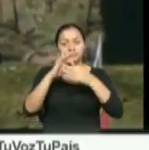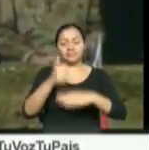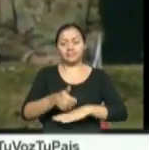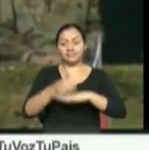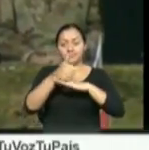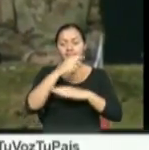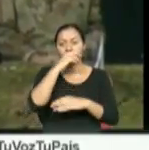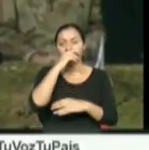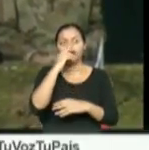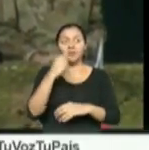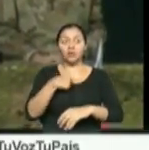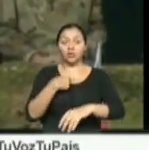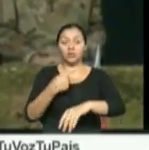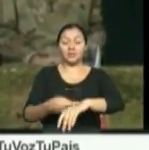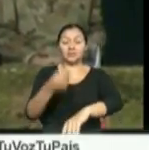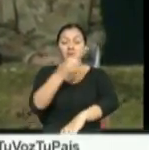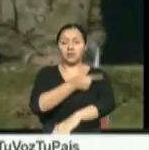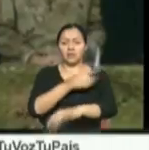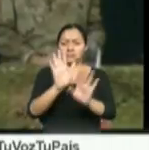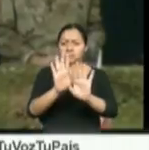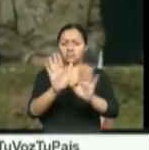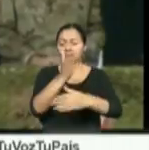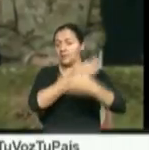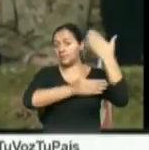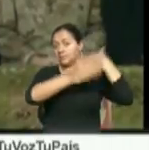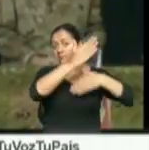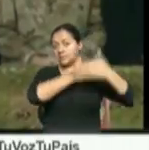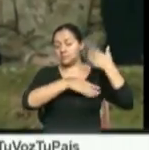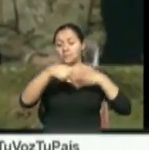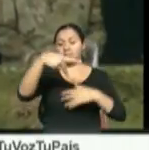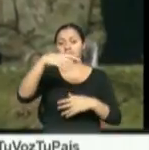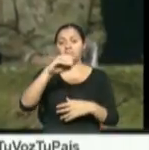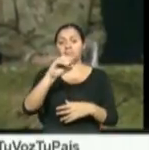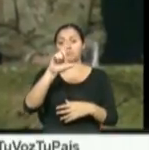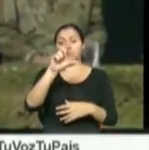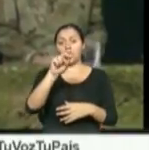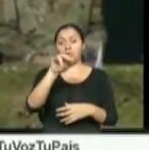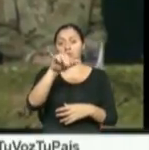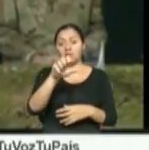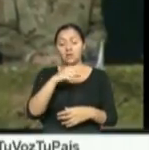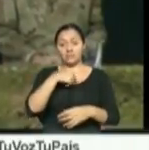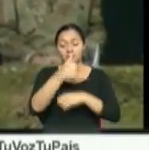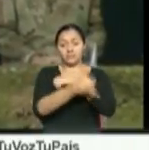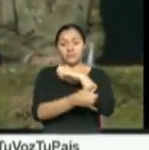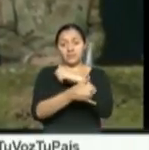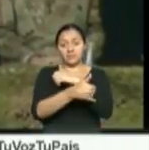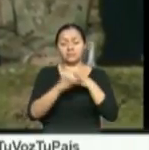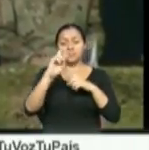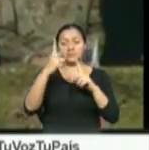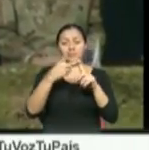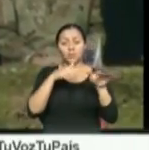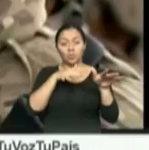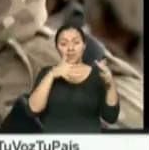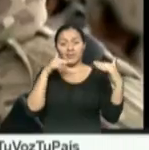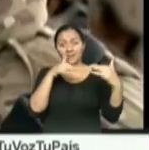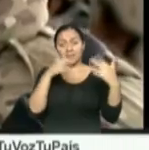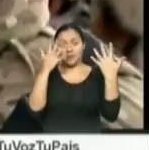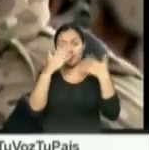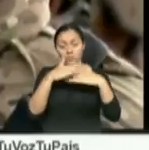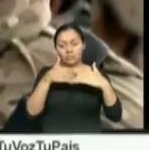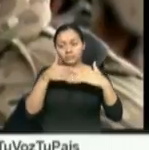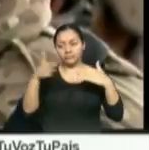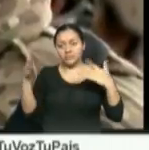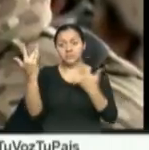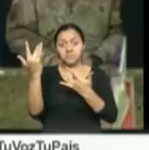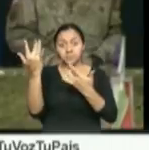No voy a exagerar si digo que muchas generaciones polacas han estado esperando este momento desde el final de la Segunda Guerra Mundial, ha dicho el presidente